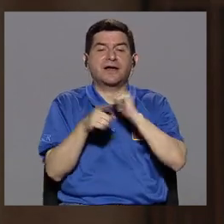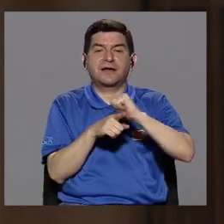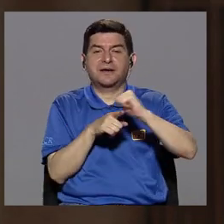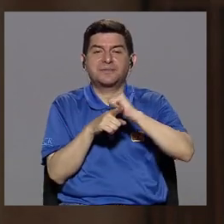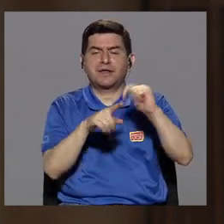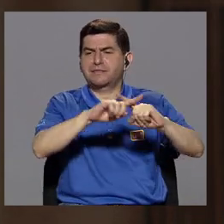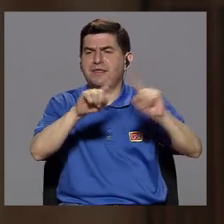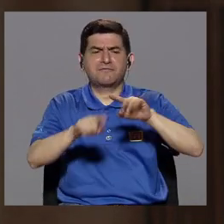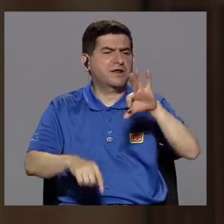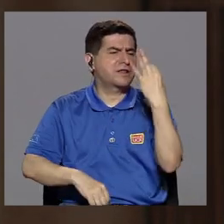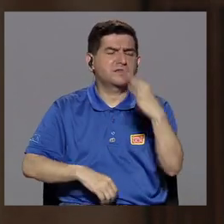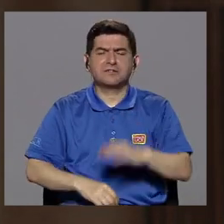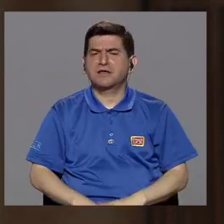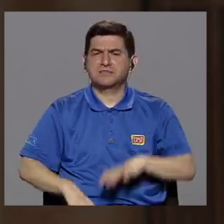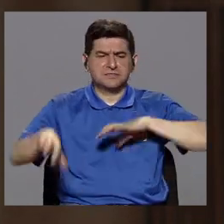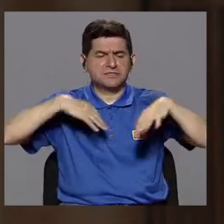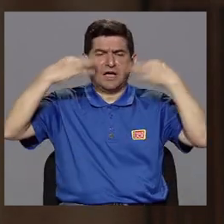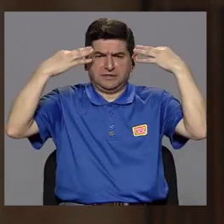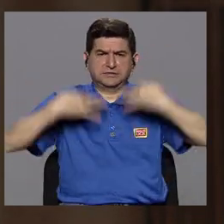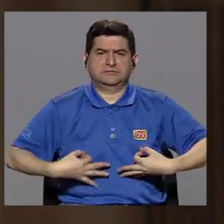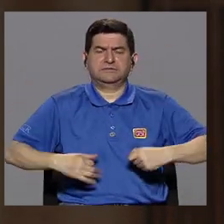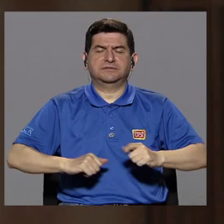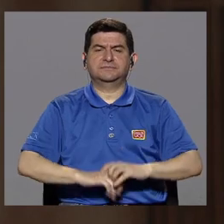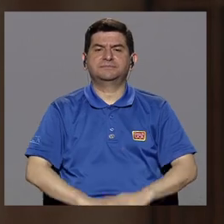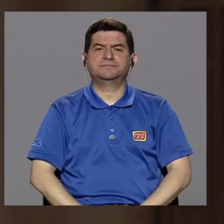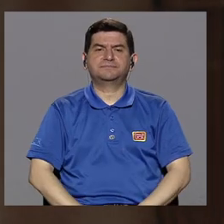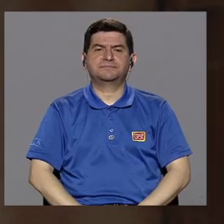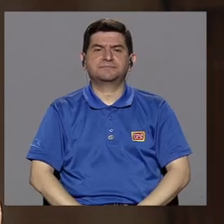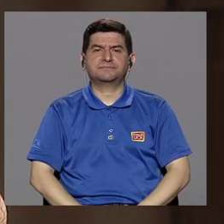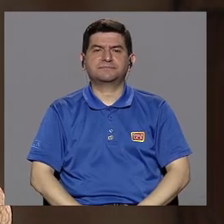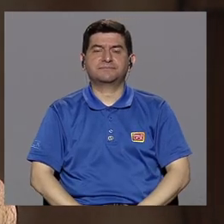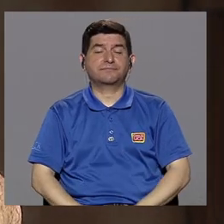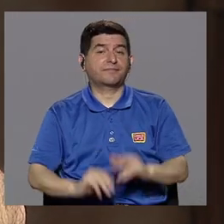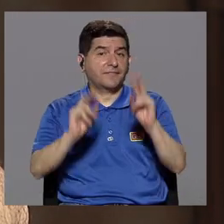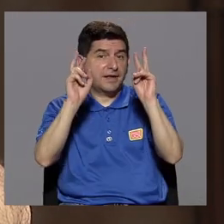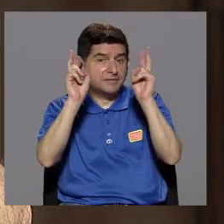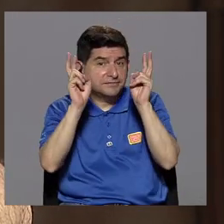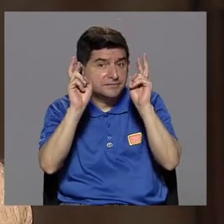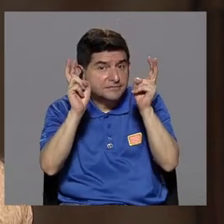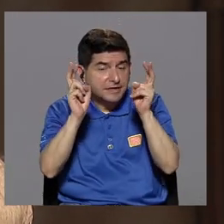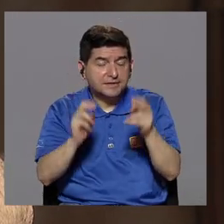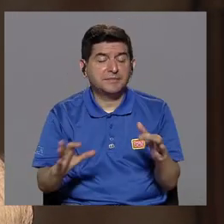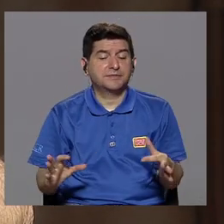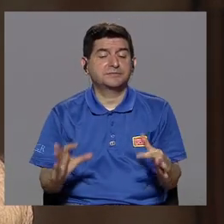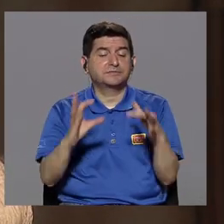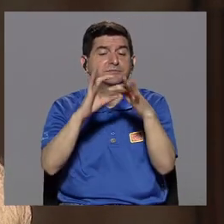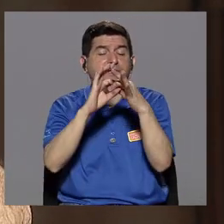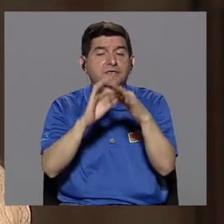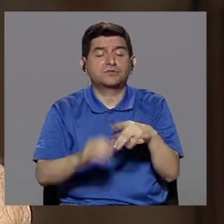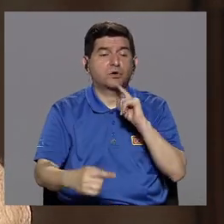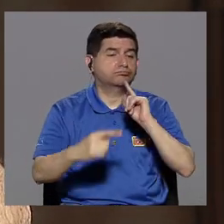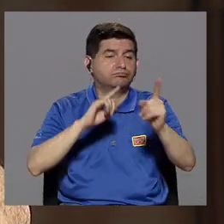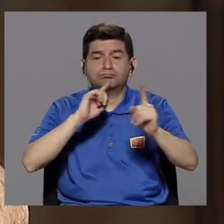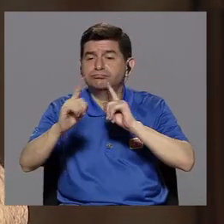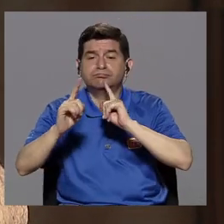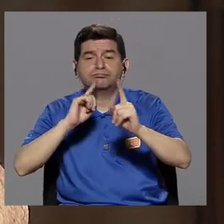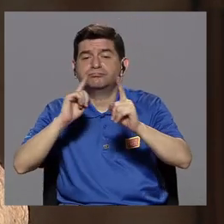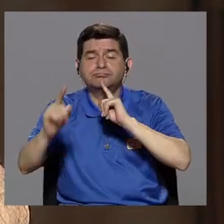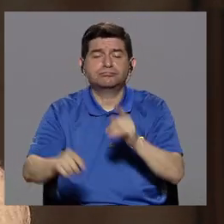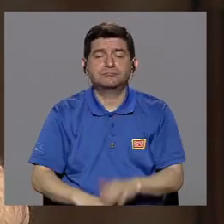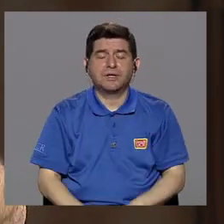práctica distintas formas de ejercicio físico. Hay temas que tienen que ver con la divulgación